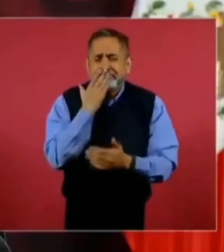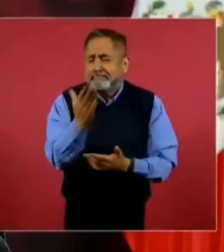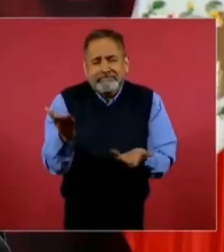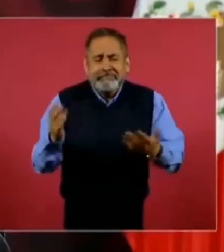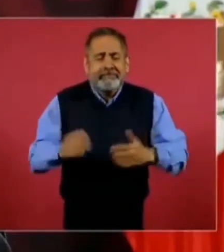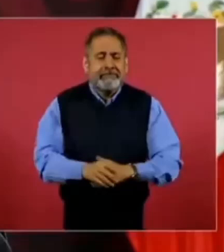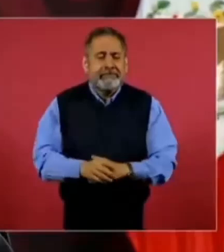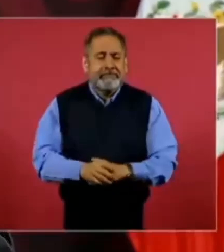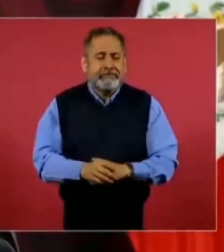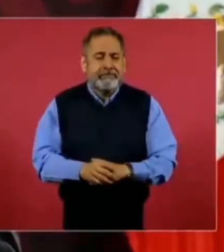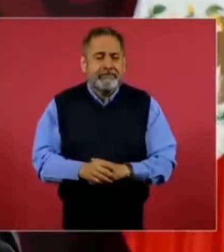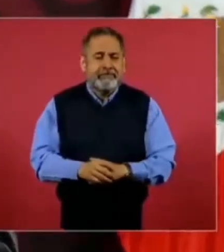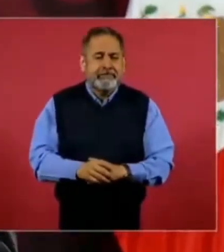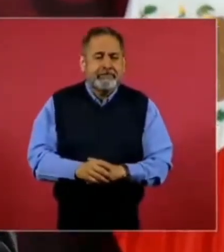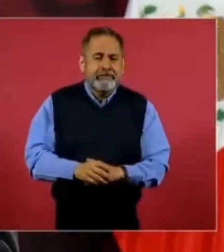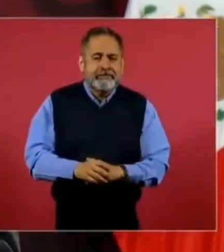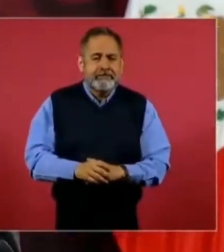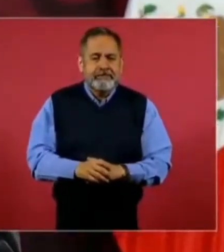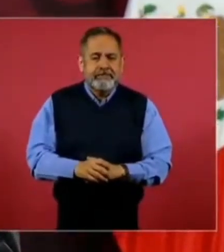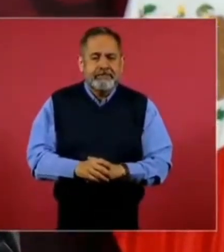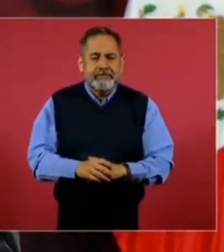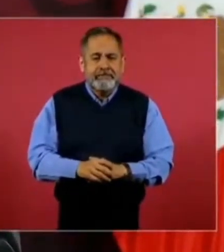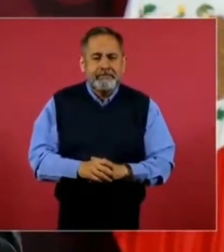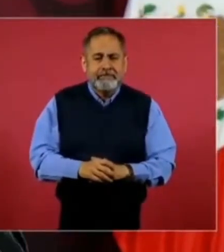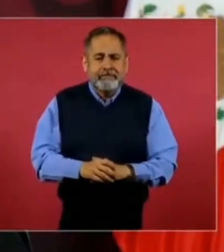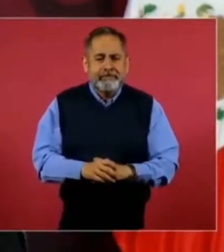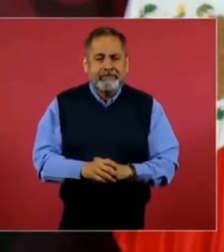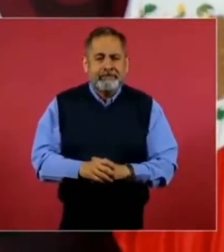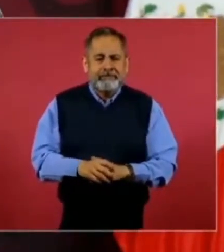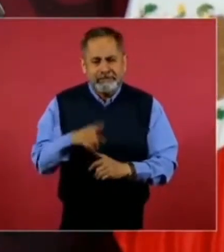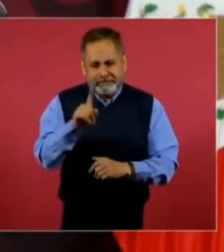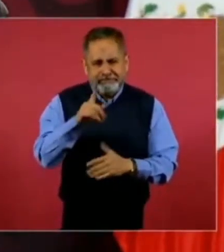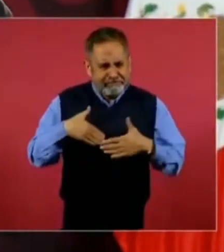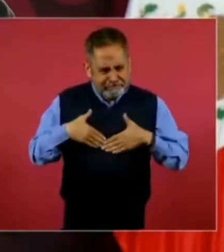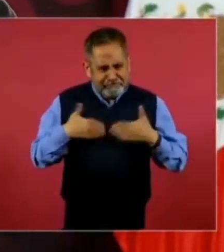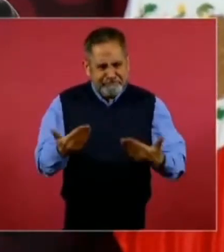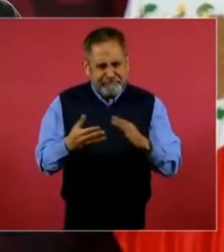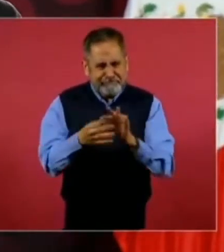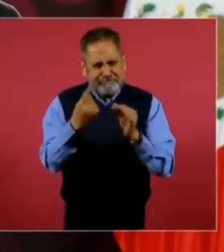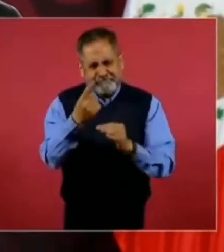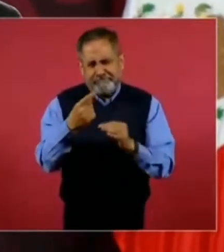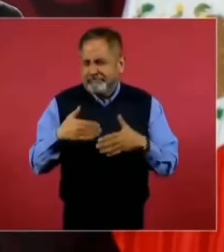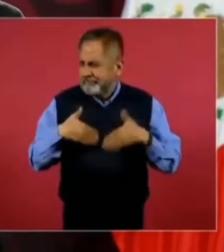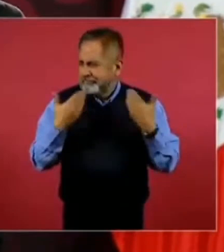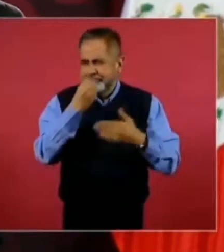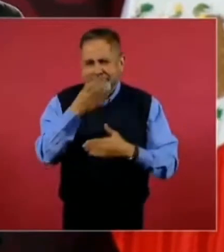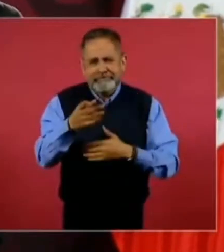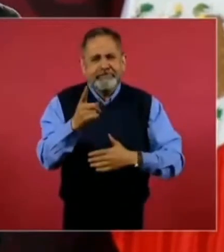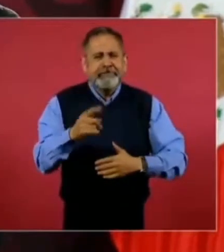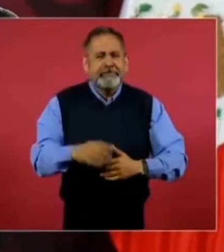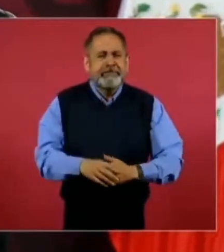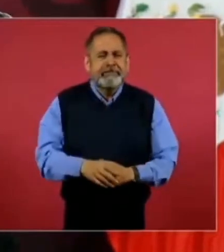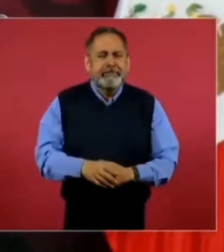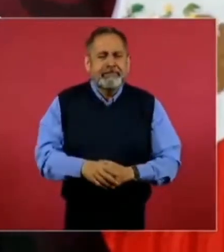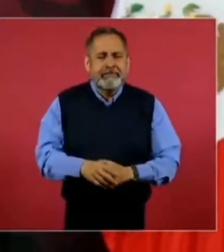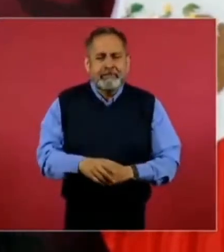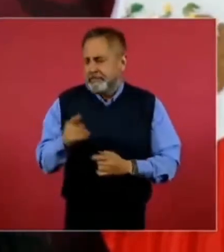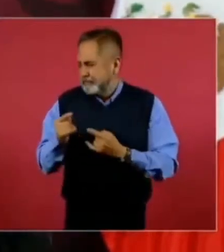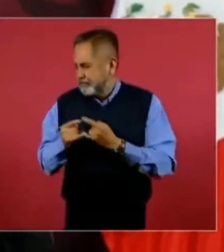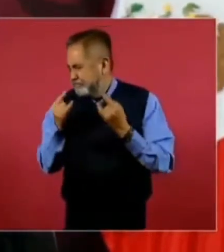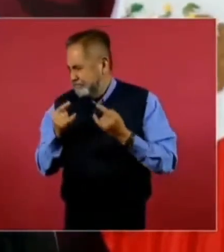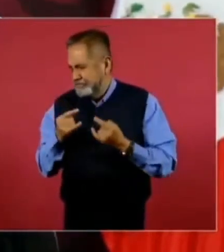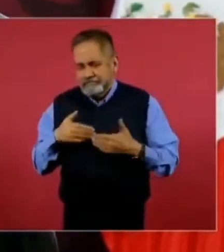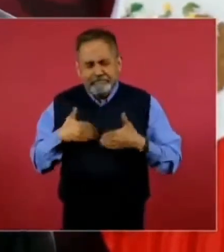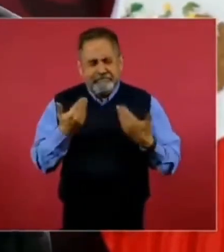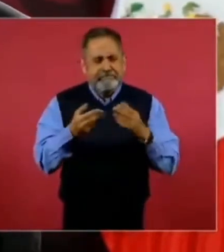Les voy a confesar algo, les voy a contar una anécdota.